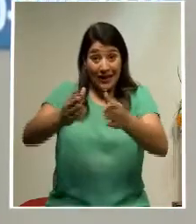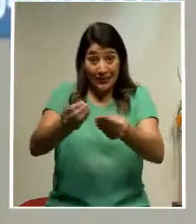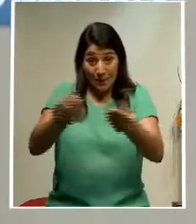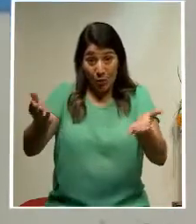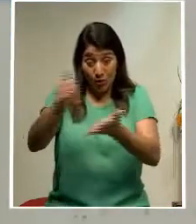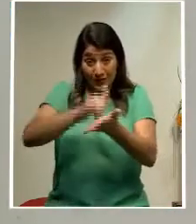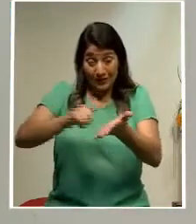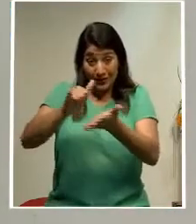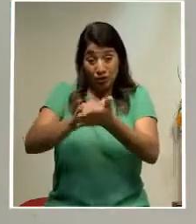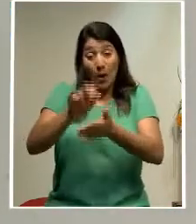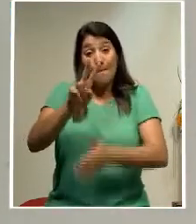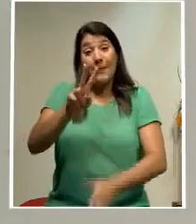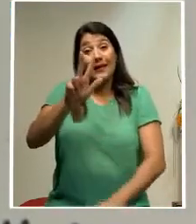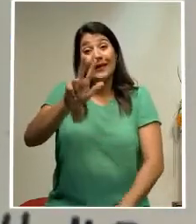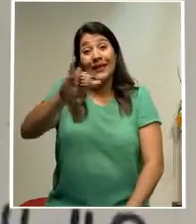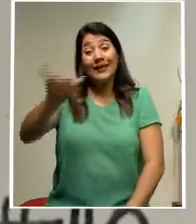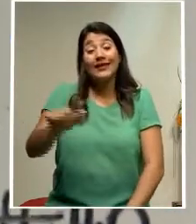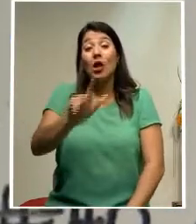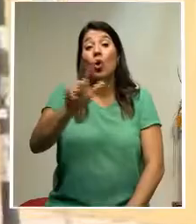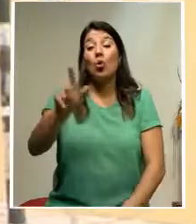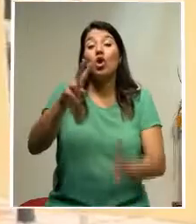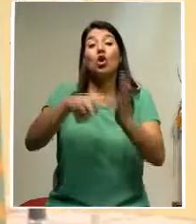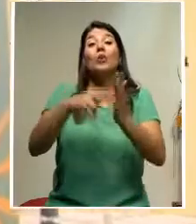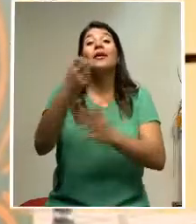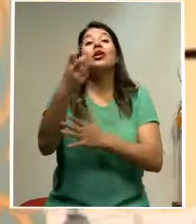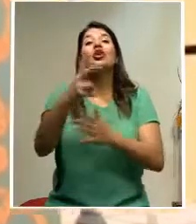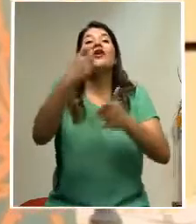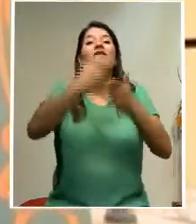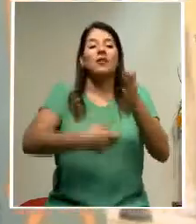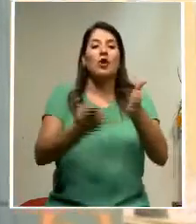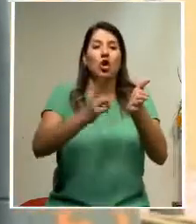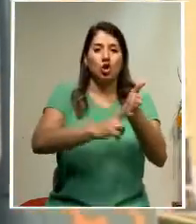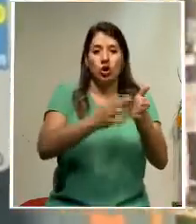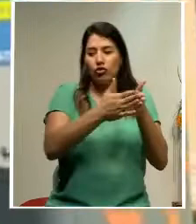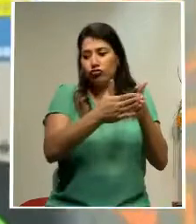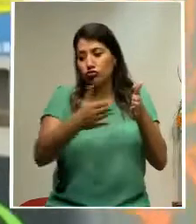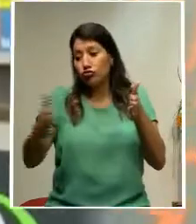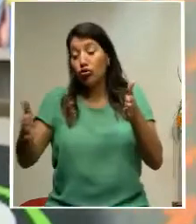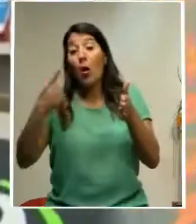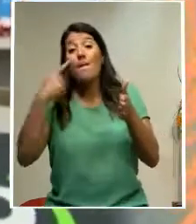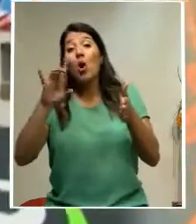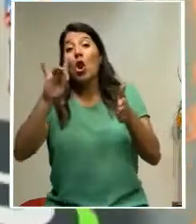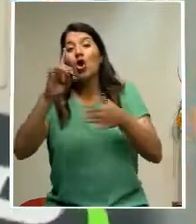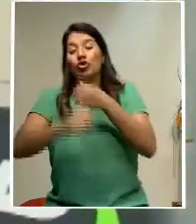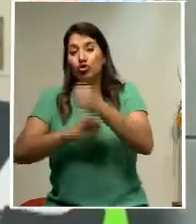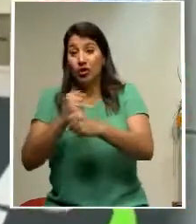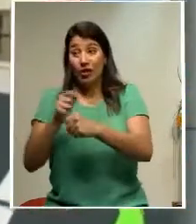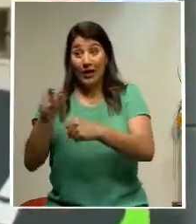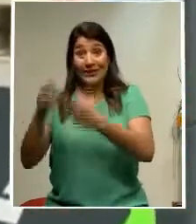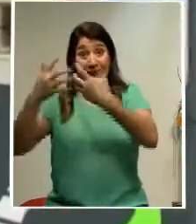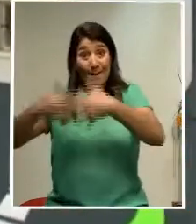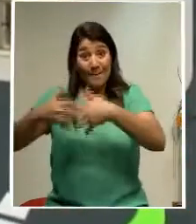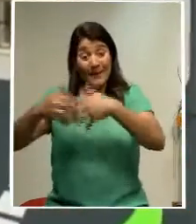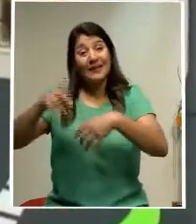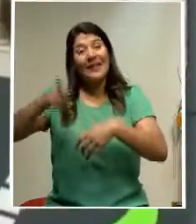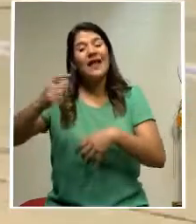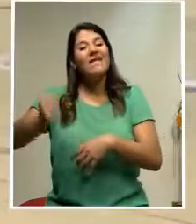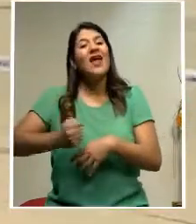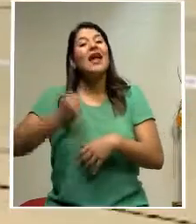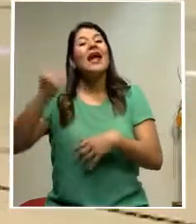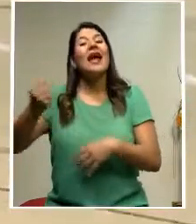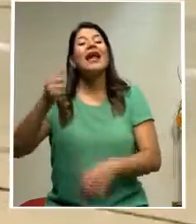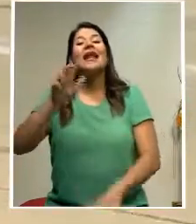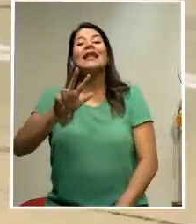julio de 2012 se firmó el contrato entre ambos, por un plazo de ocho años donde la empresa Zatexaparki ganaría una comisión de un